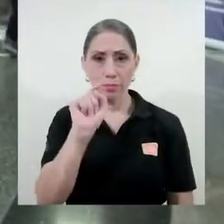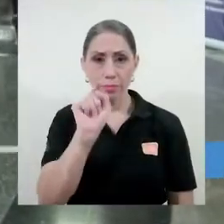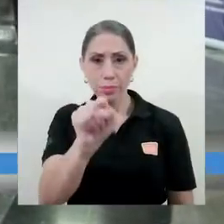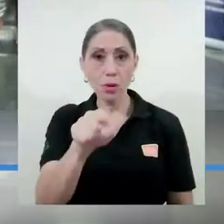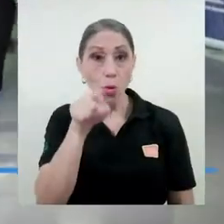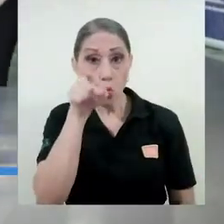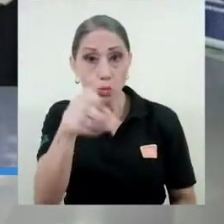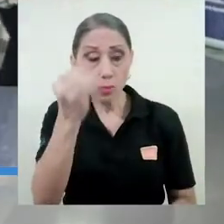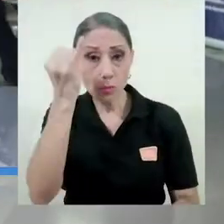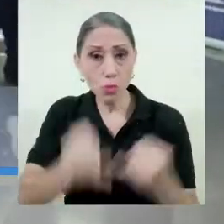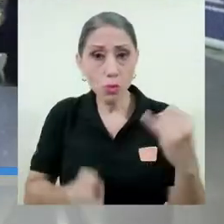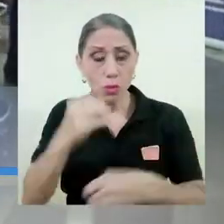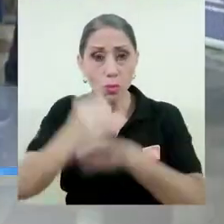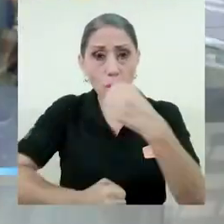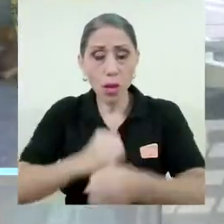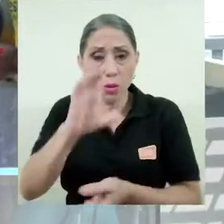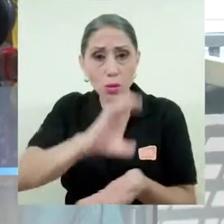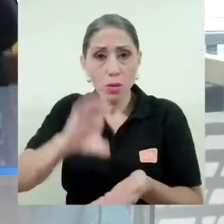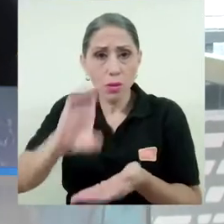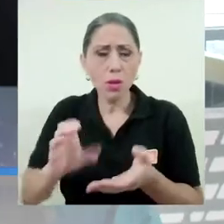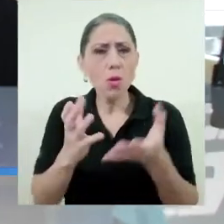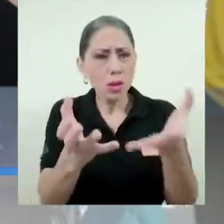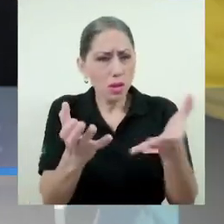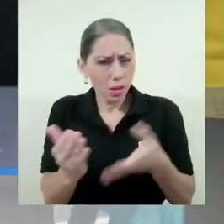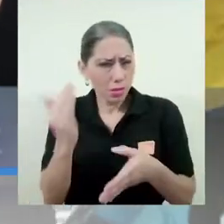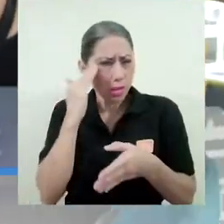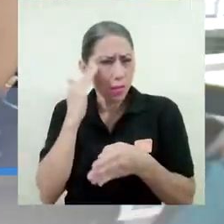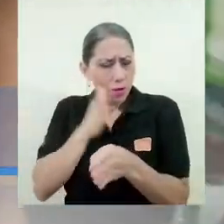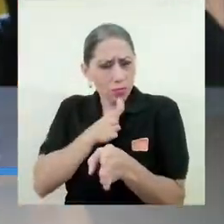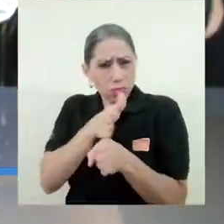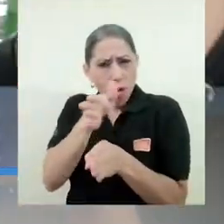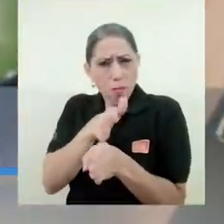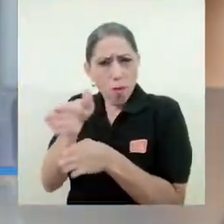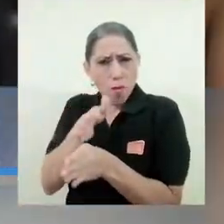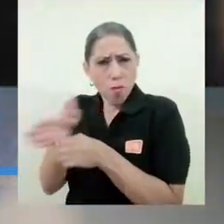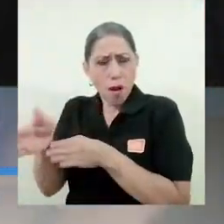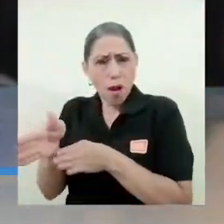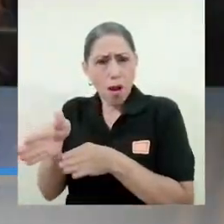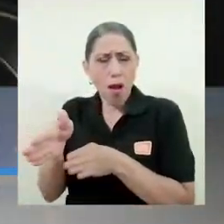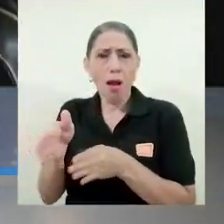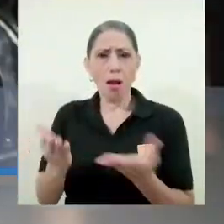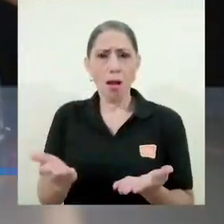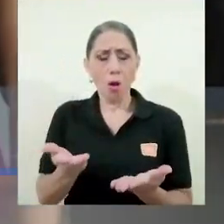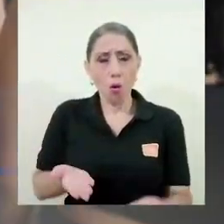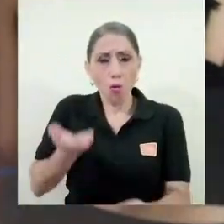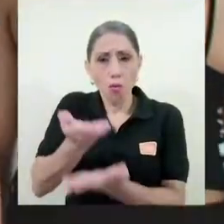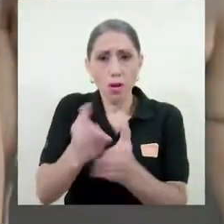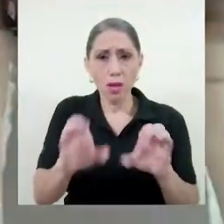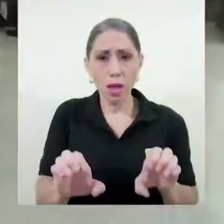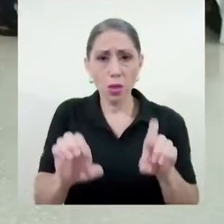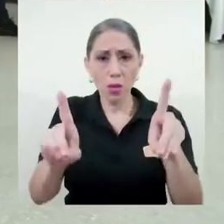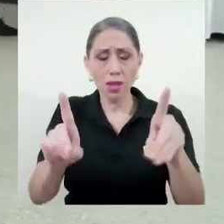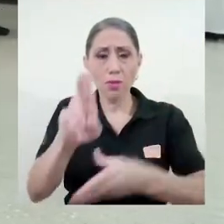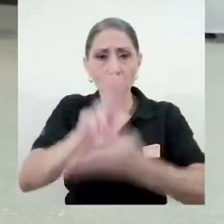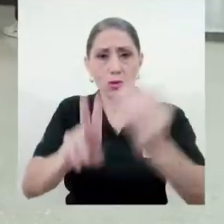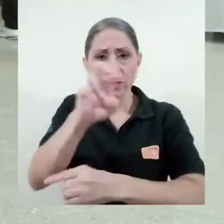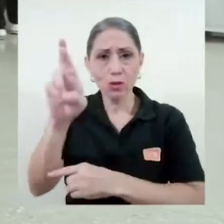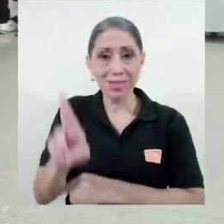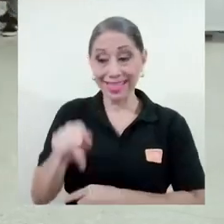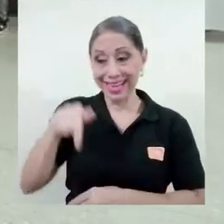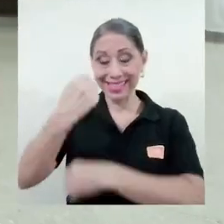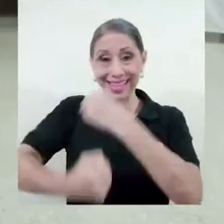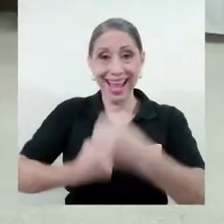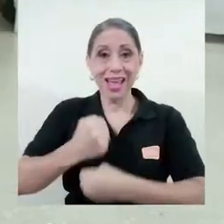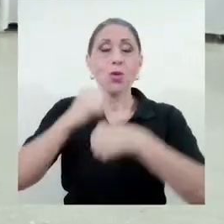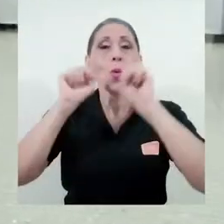¿Está en último año de colegio y quiere conocer la oferta educativa de la Universidad de Costa Rica? Este 2020